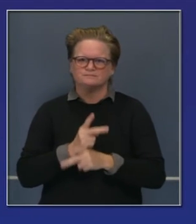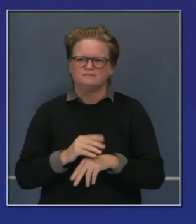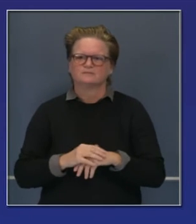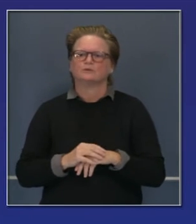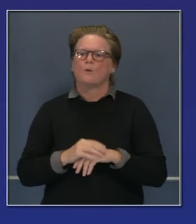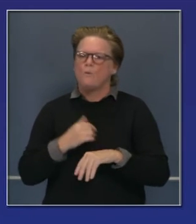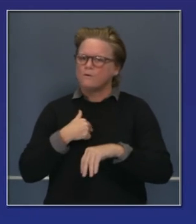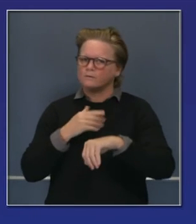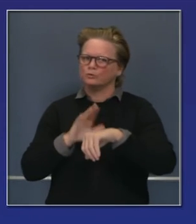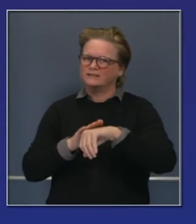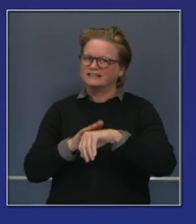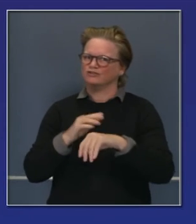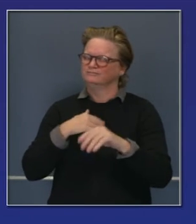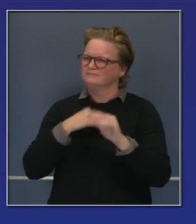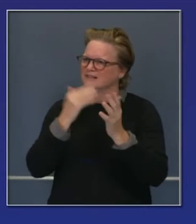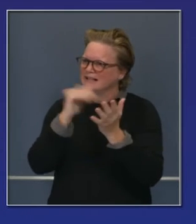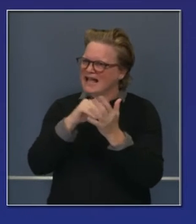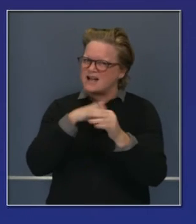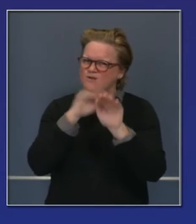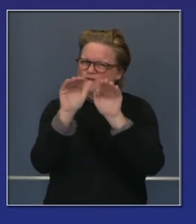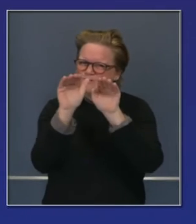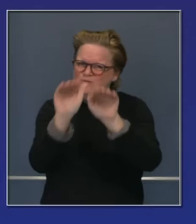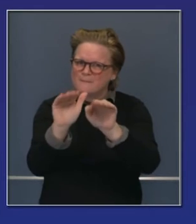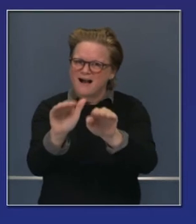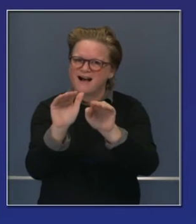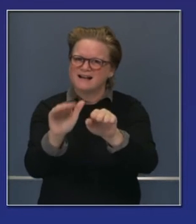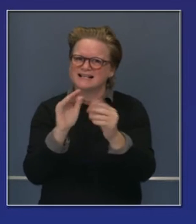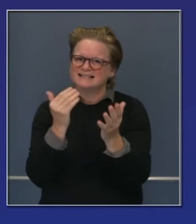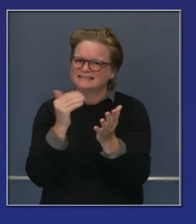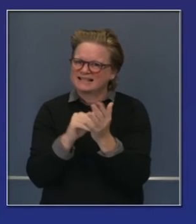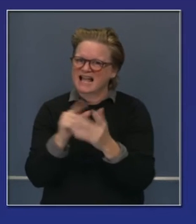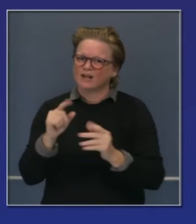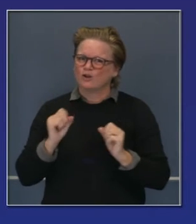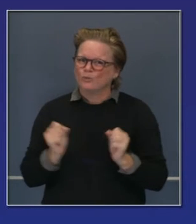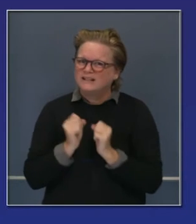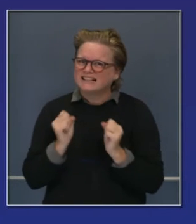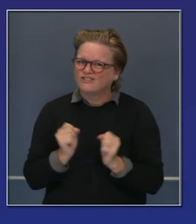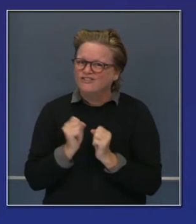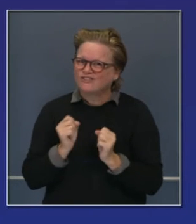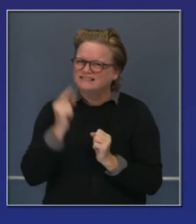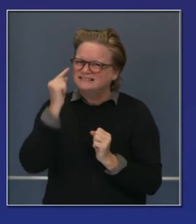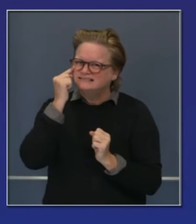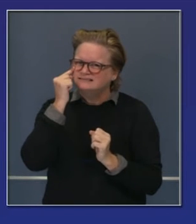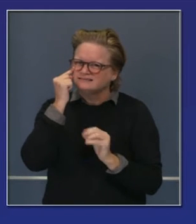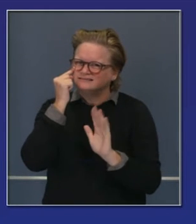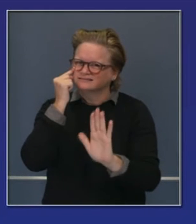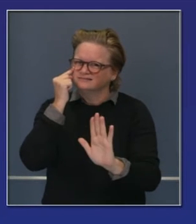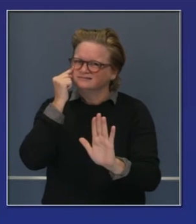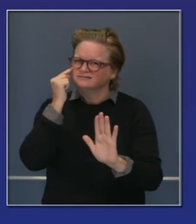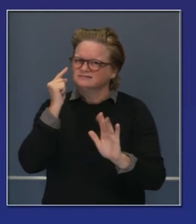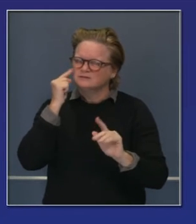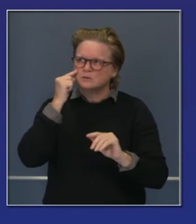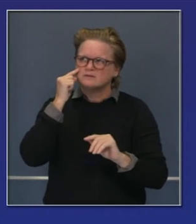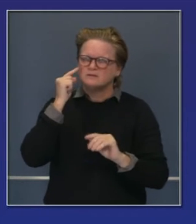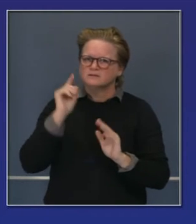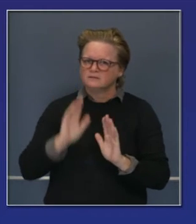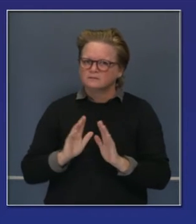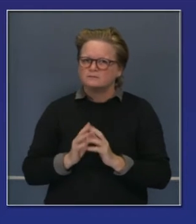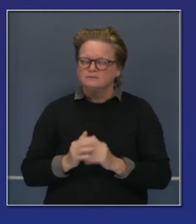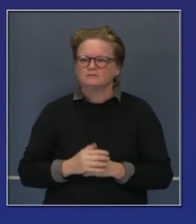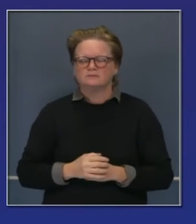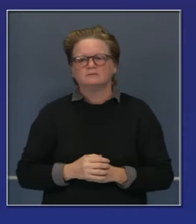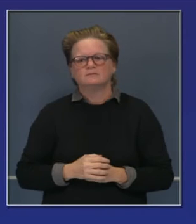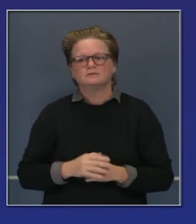solo para los trabajadores de salubridad, queremos estar ahí para los primeros socorristas. Tal vez usted no esté en este grupo de 65